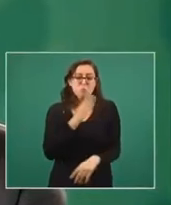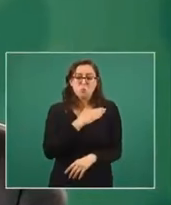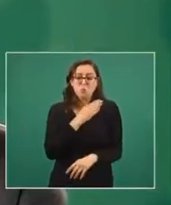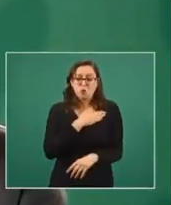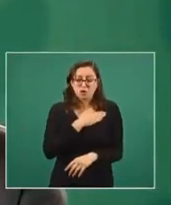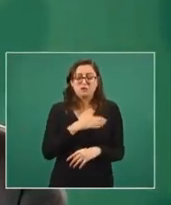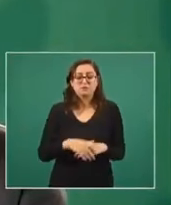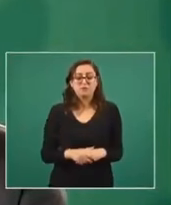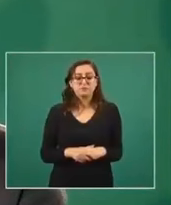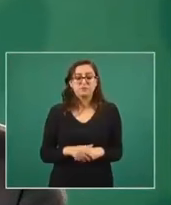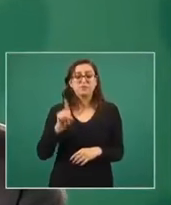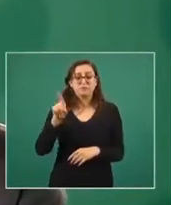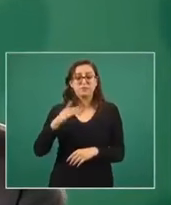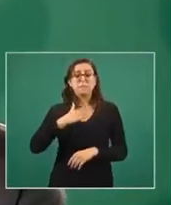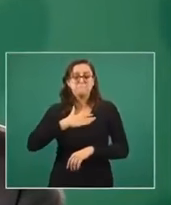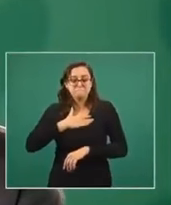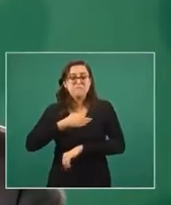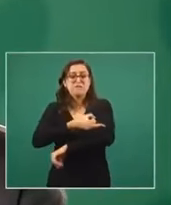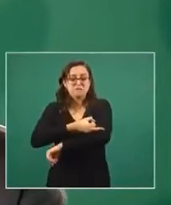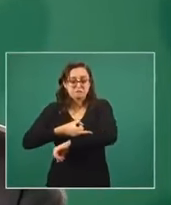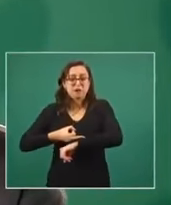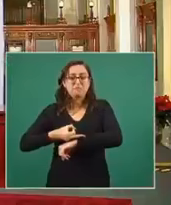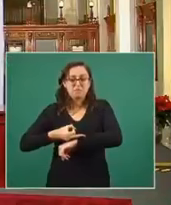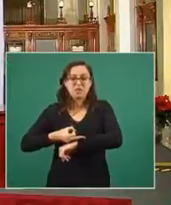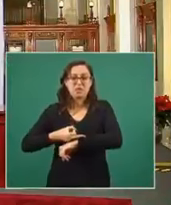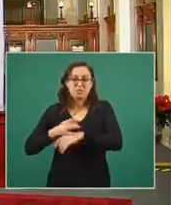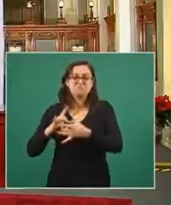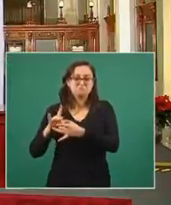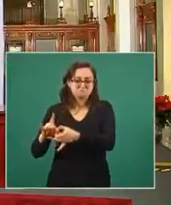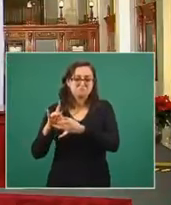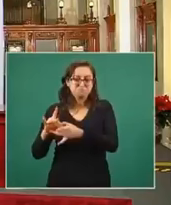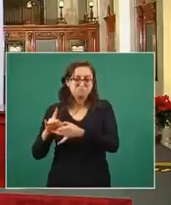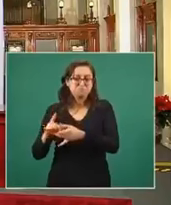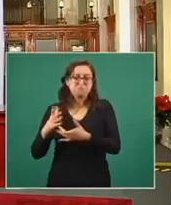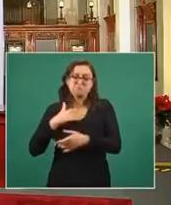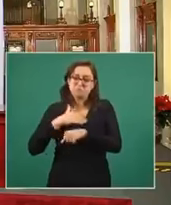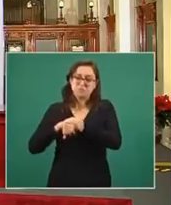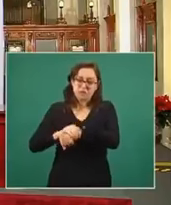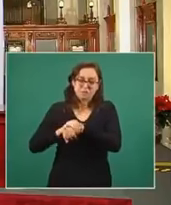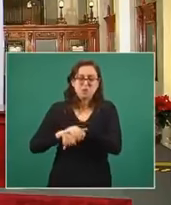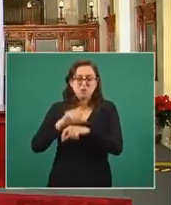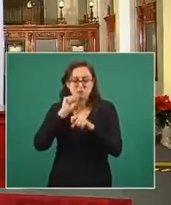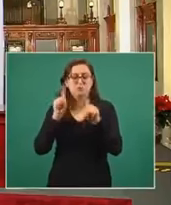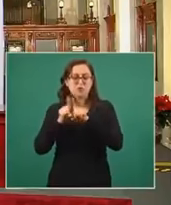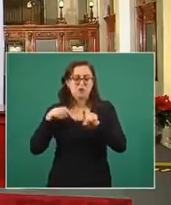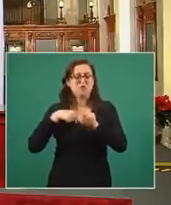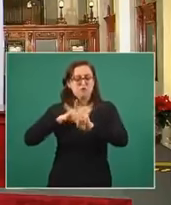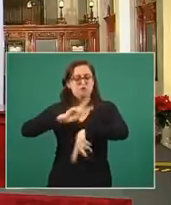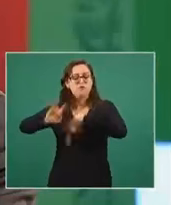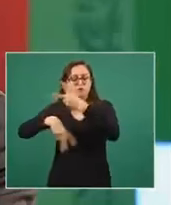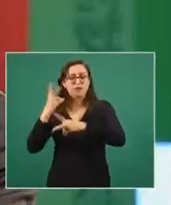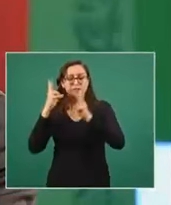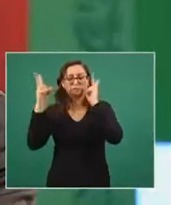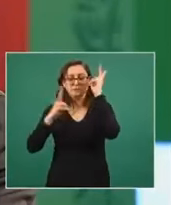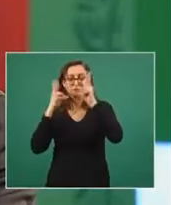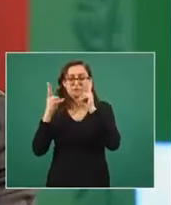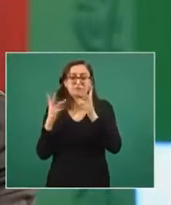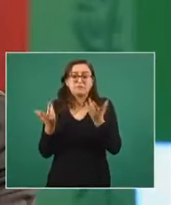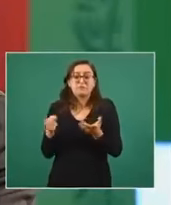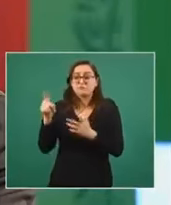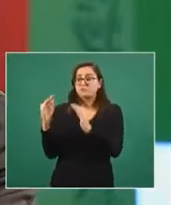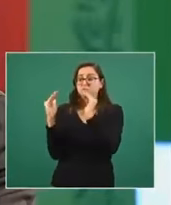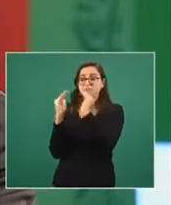a visitar a familiares muy cercanos, a personas muy amigas y estuvimos en una casa particular